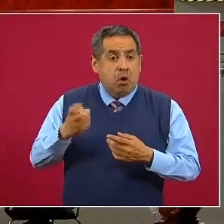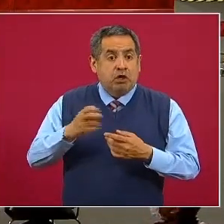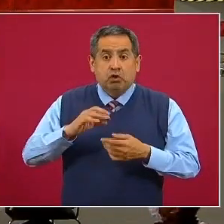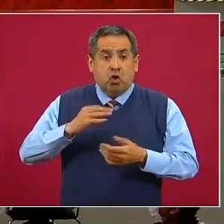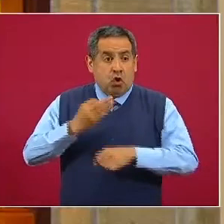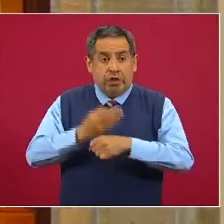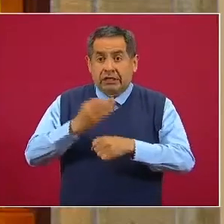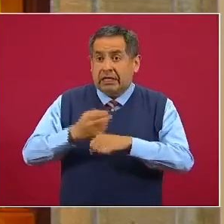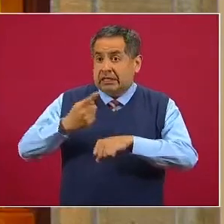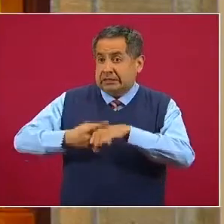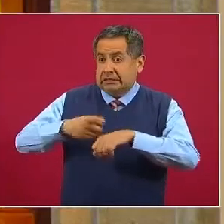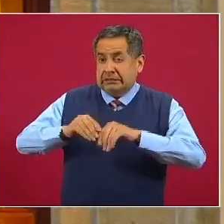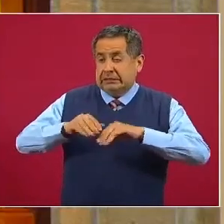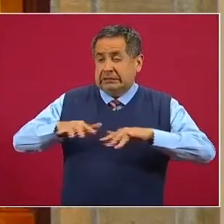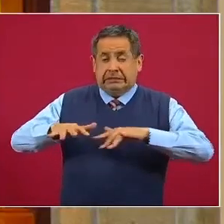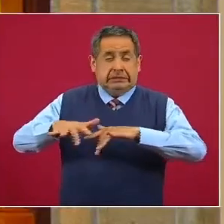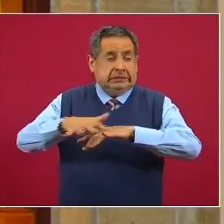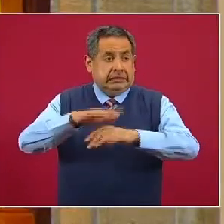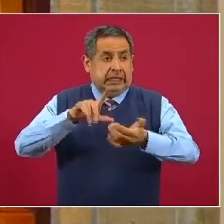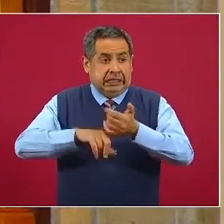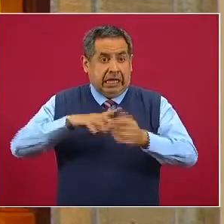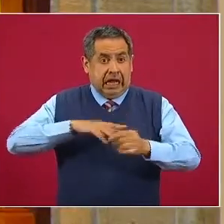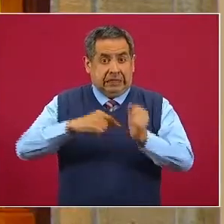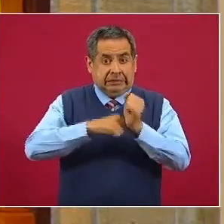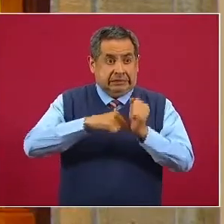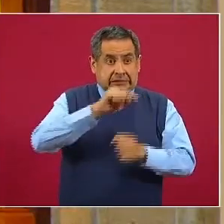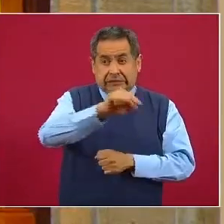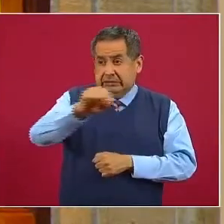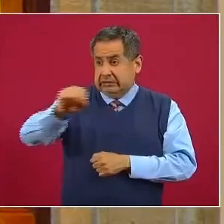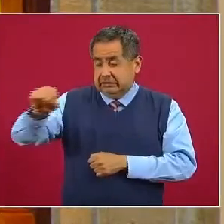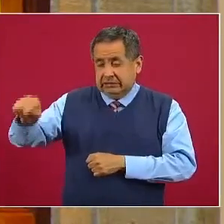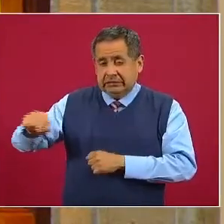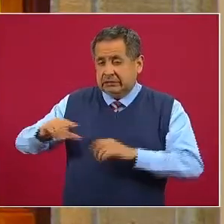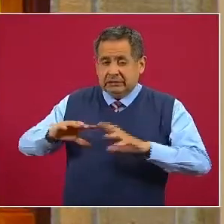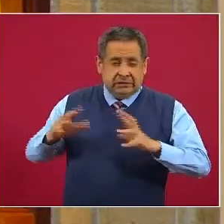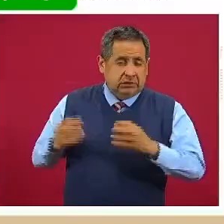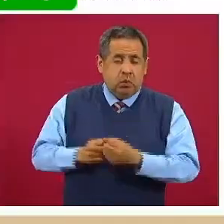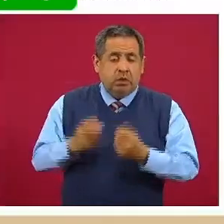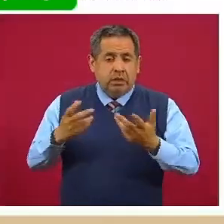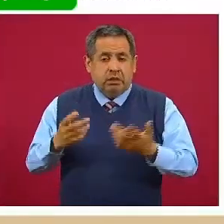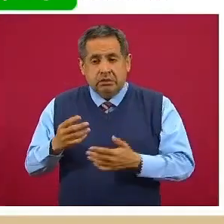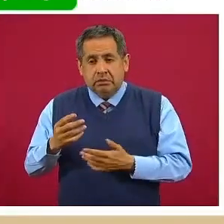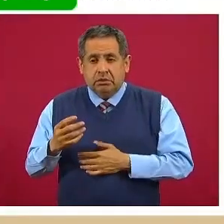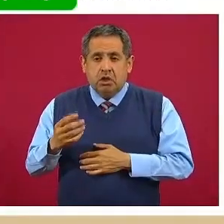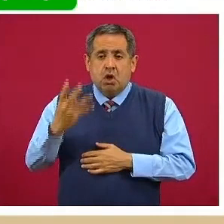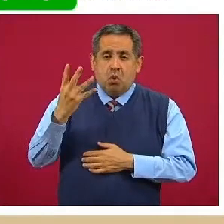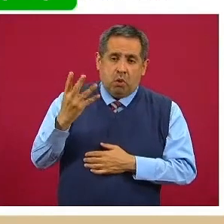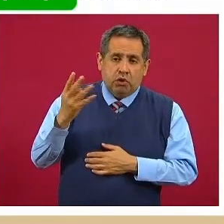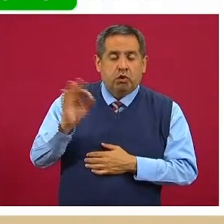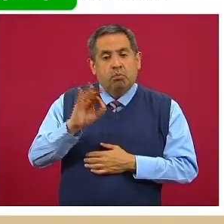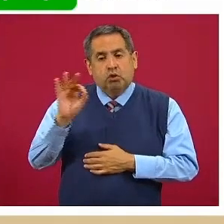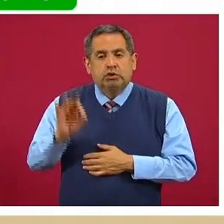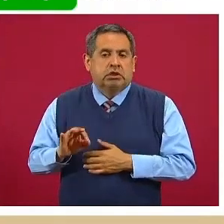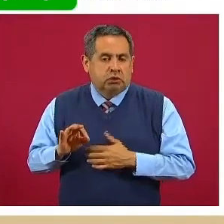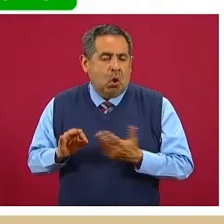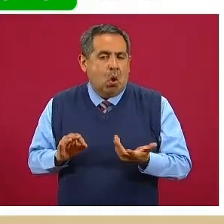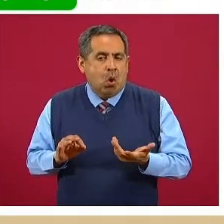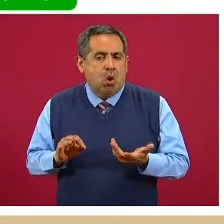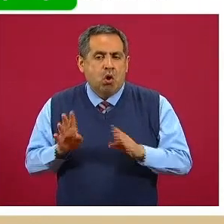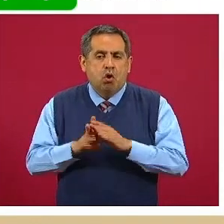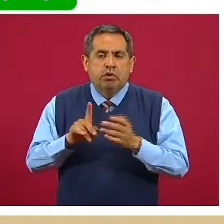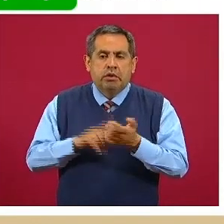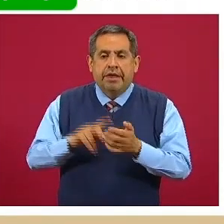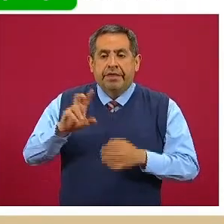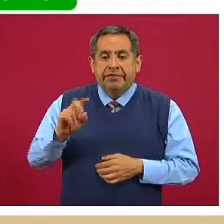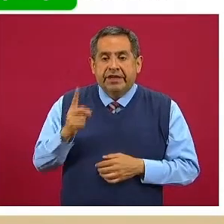activa, que es el porcentaje de casos activos estimados, es de sólo el 4%, representada por